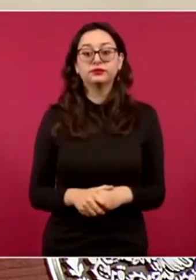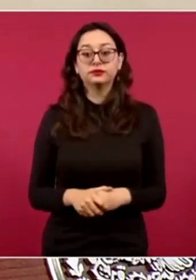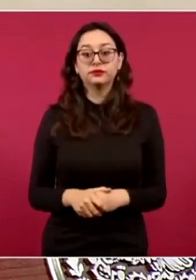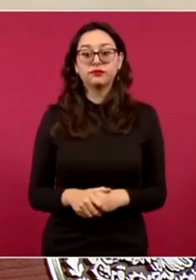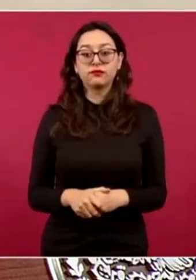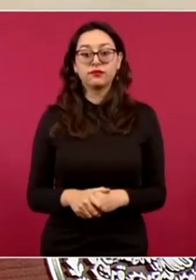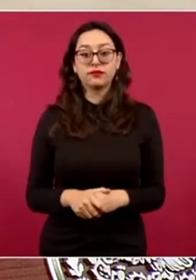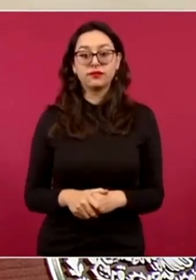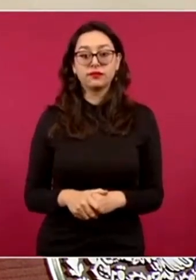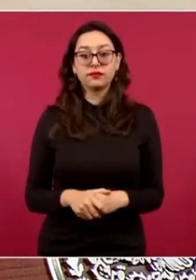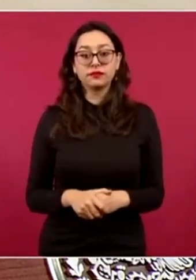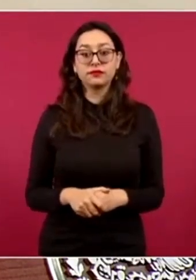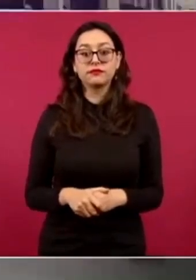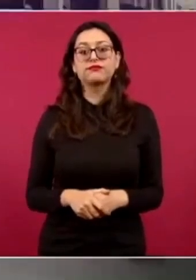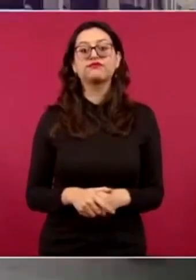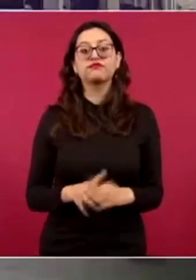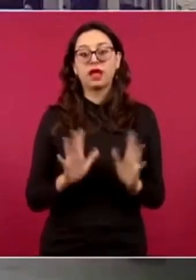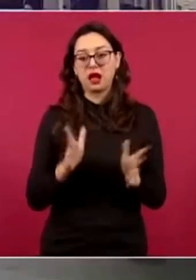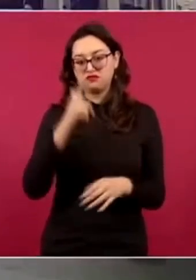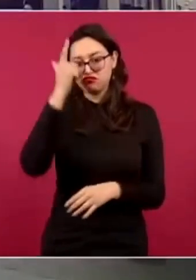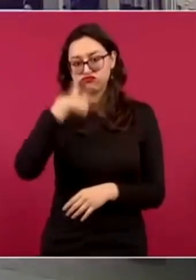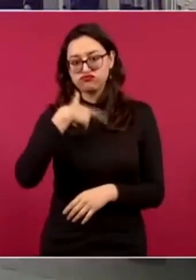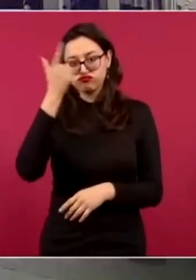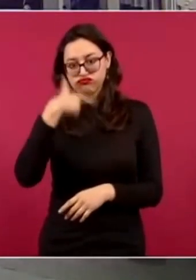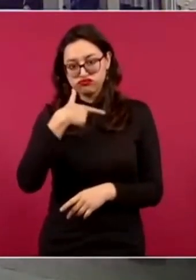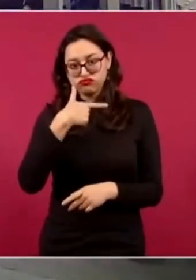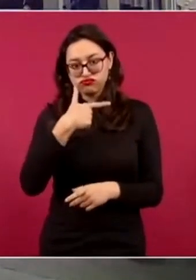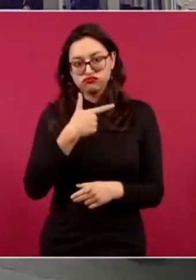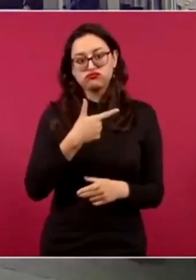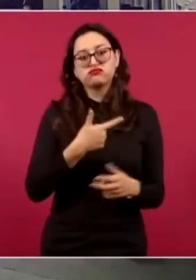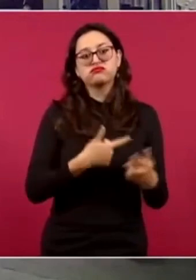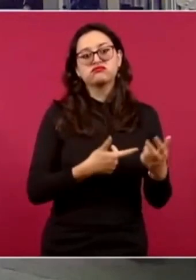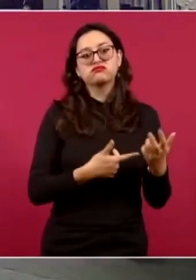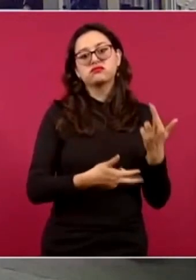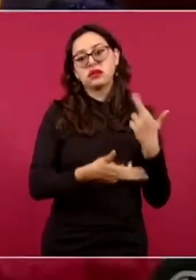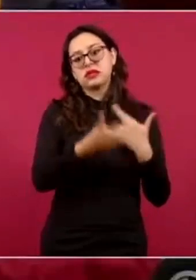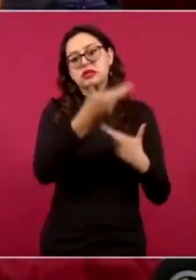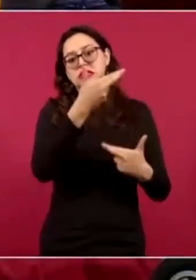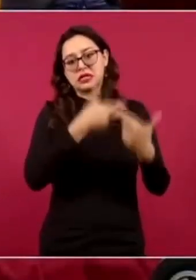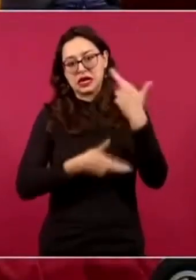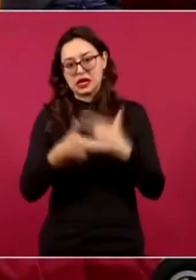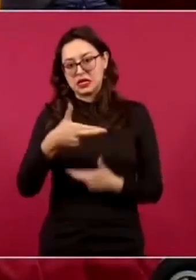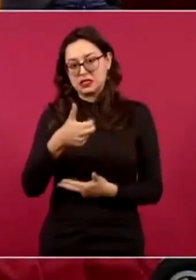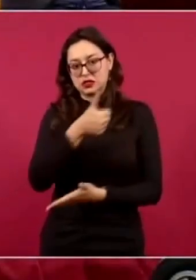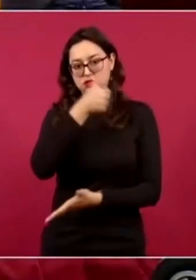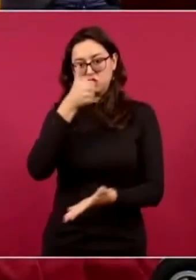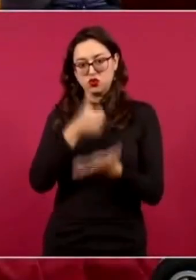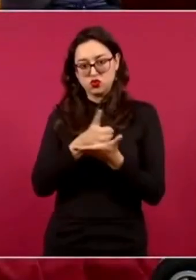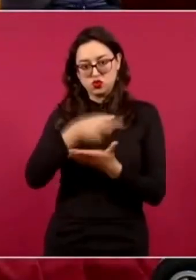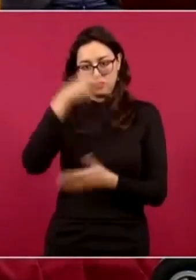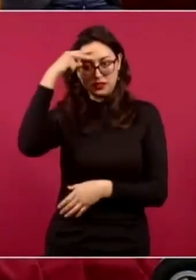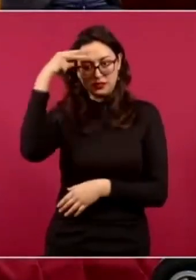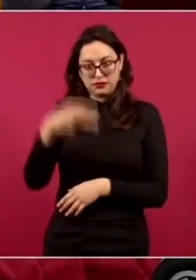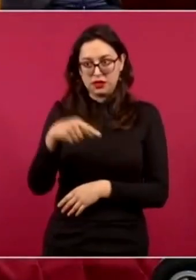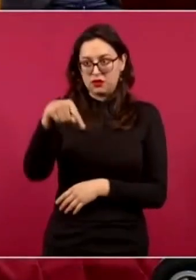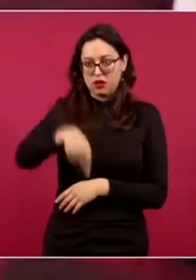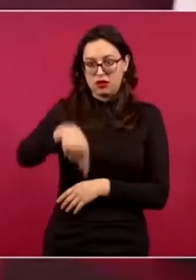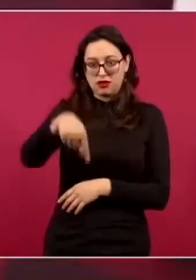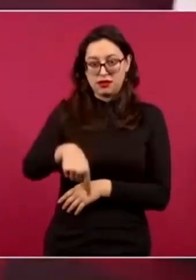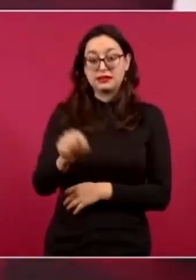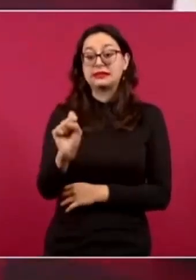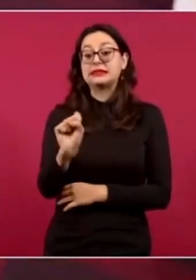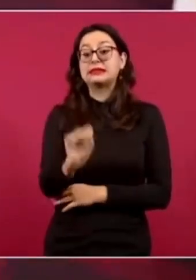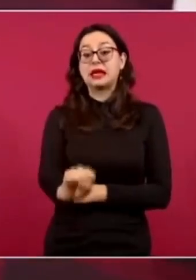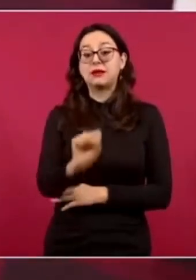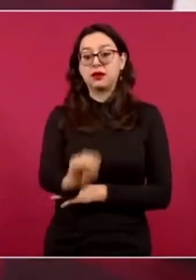Y ya me regreso mañana, en la tarde, para estar el sábado en el Zócalo.